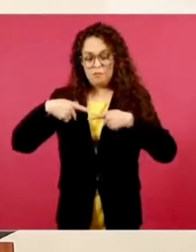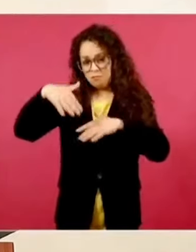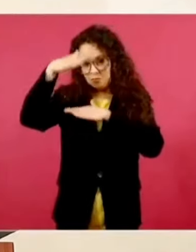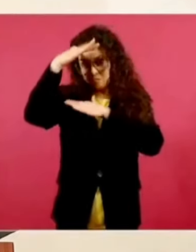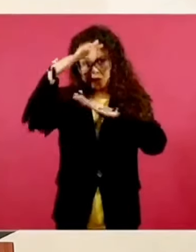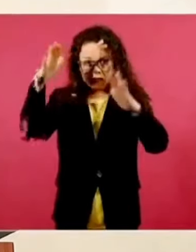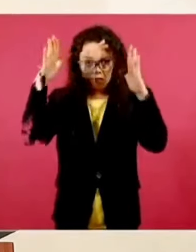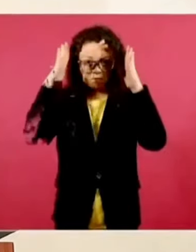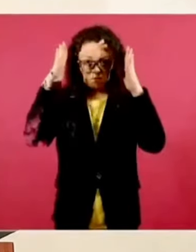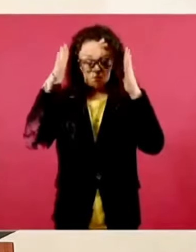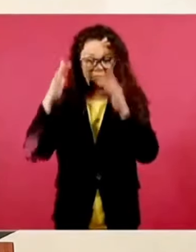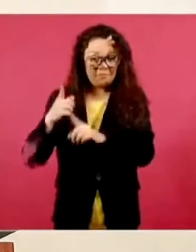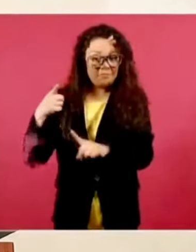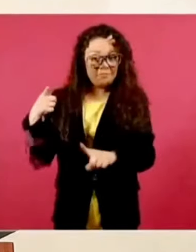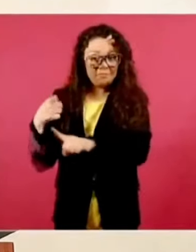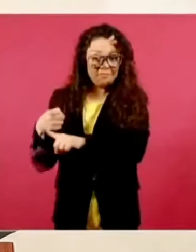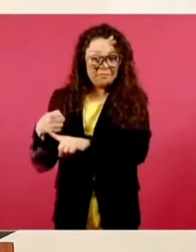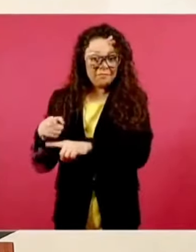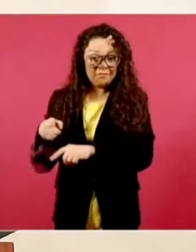conservador,